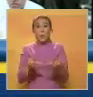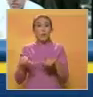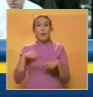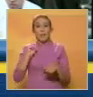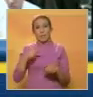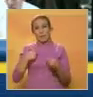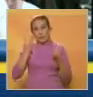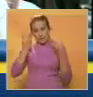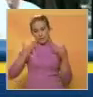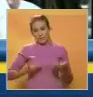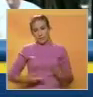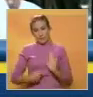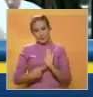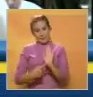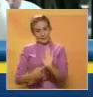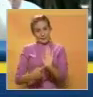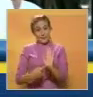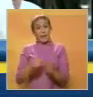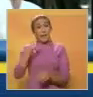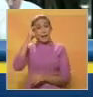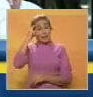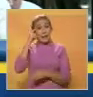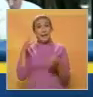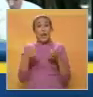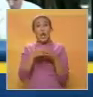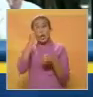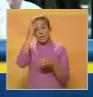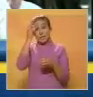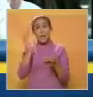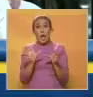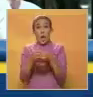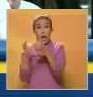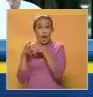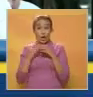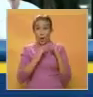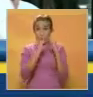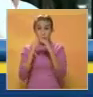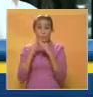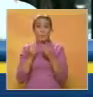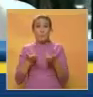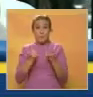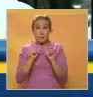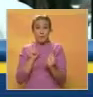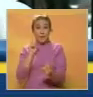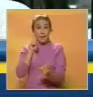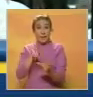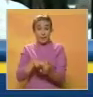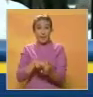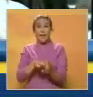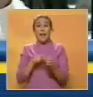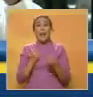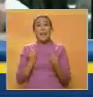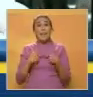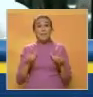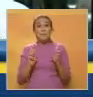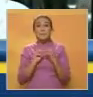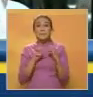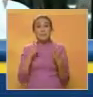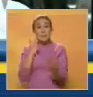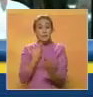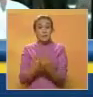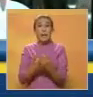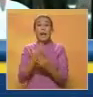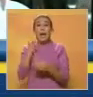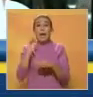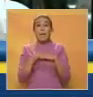tener moral para hacerlo. El día que a los consejos comunales en Venezuela se les permita registrarse libremente sin verificarlo si están